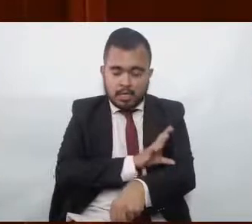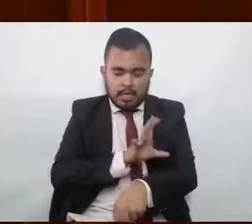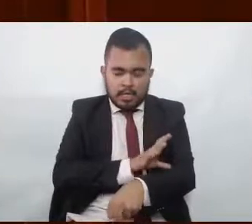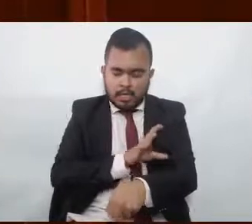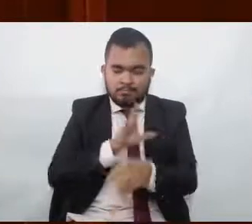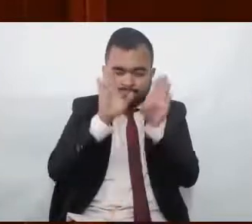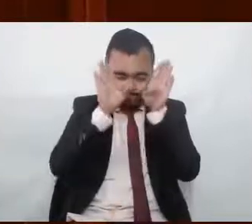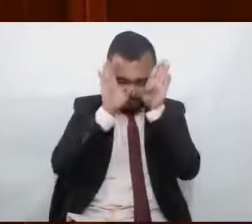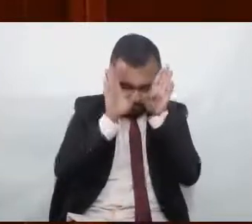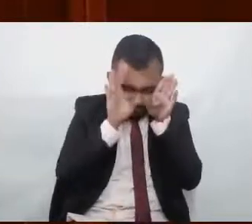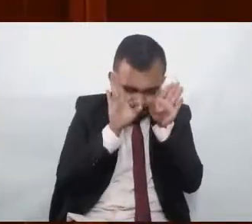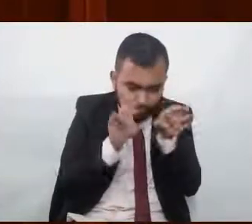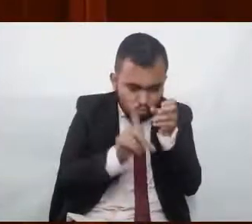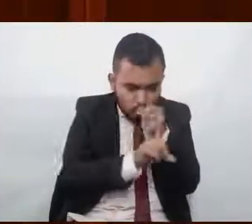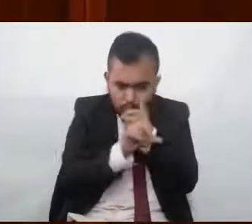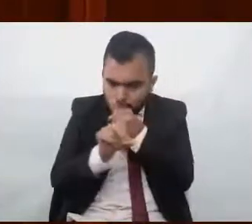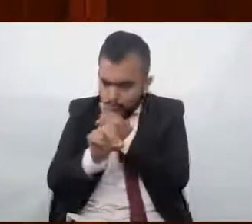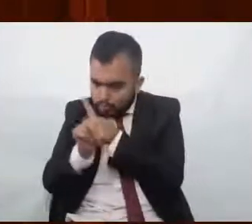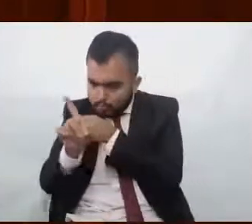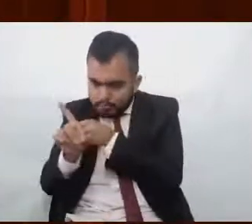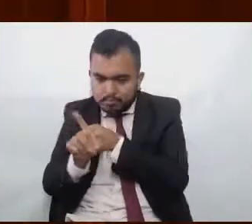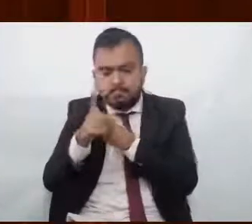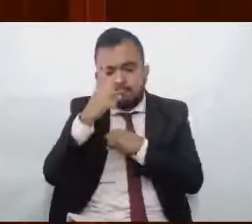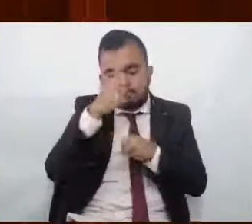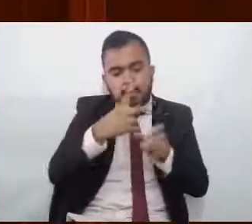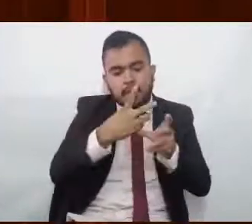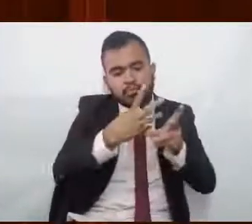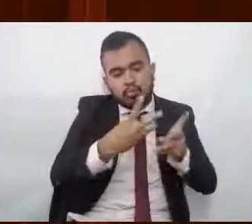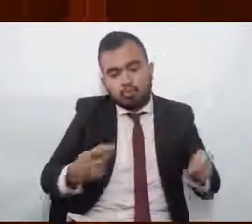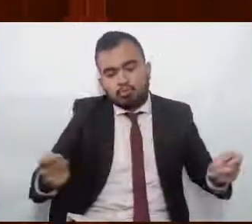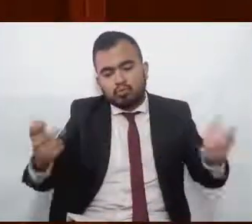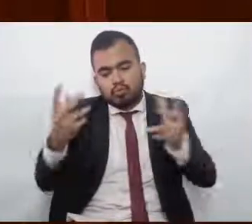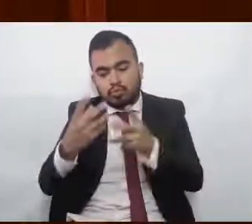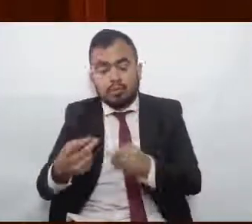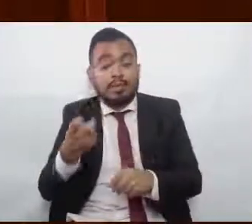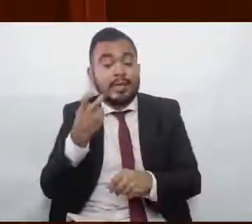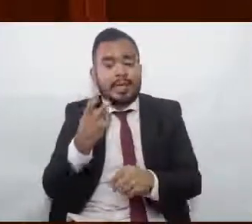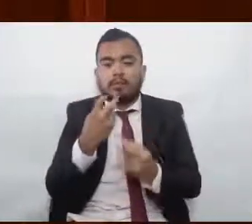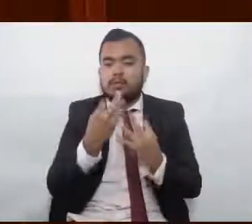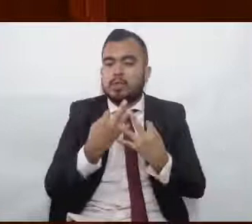solución de todos los problemas que realmente son a los que debemos de dar prioridad.